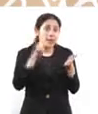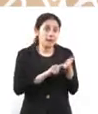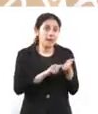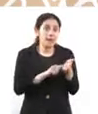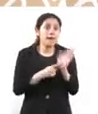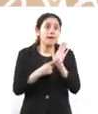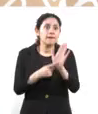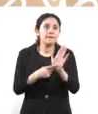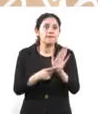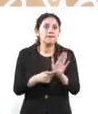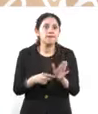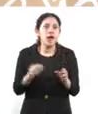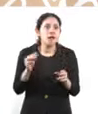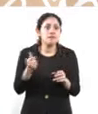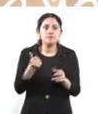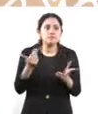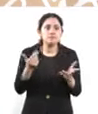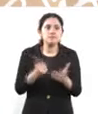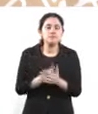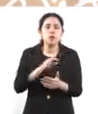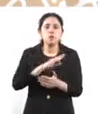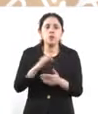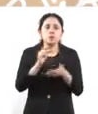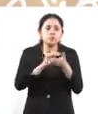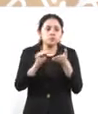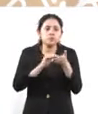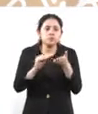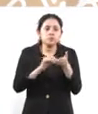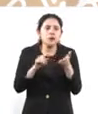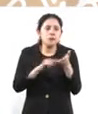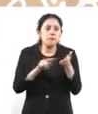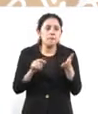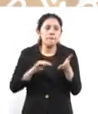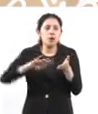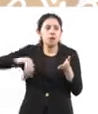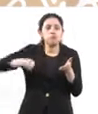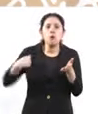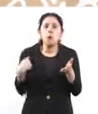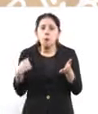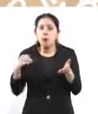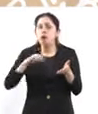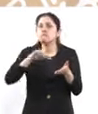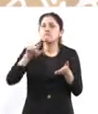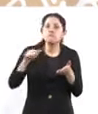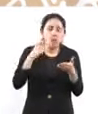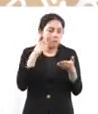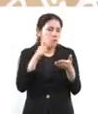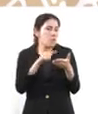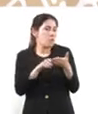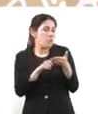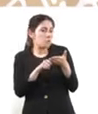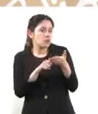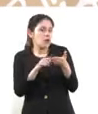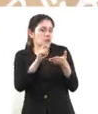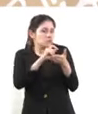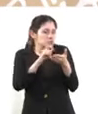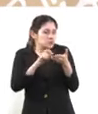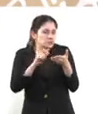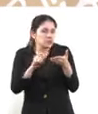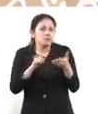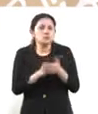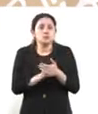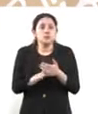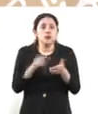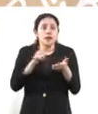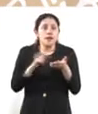puedes empezar a llenar un evento y guardarlo como un borrador si es que después quieres completar alguna información, ¿no? Pero cuando